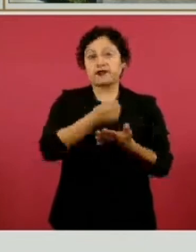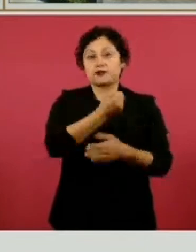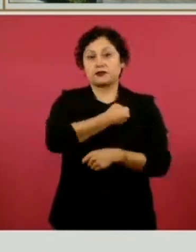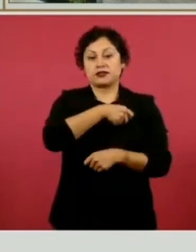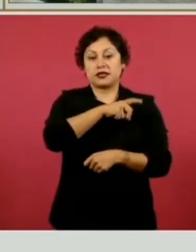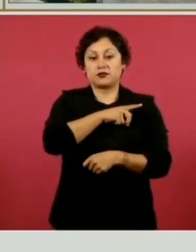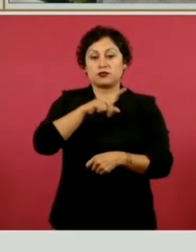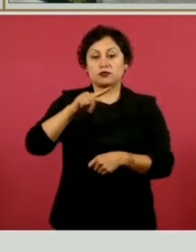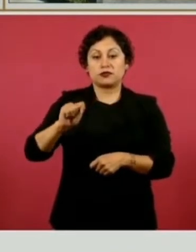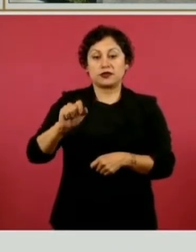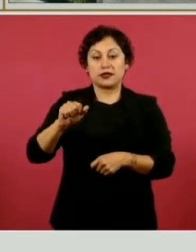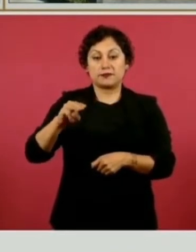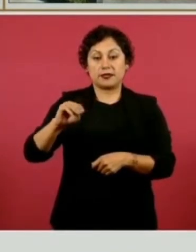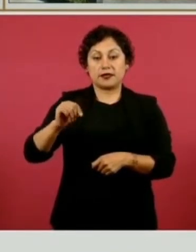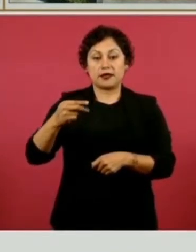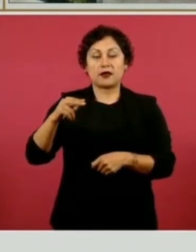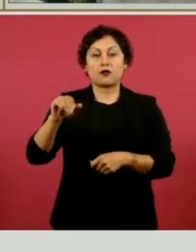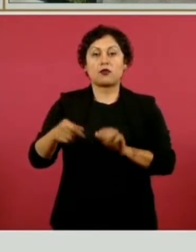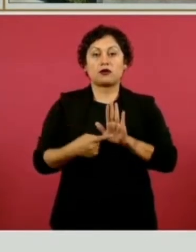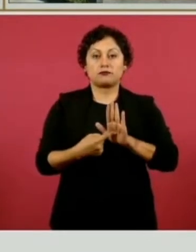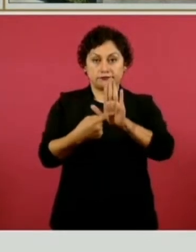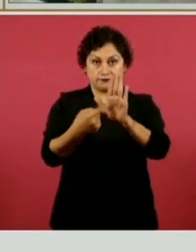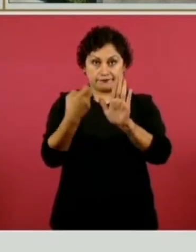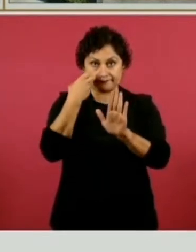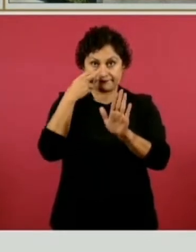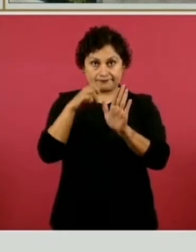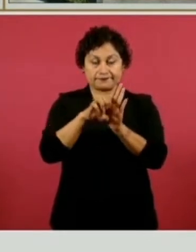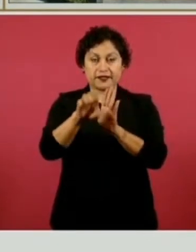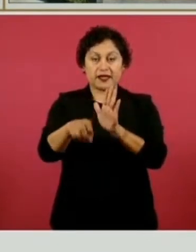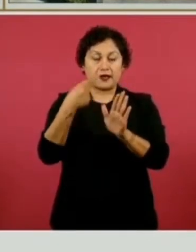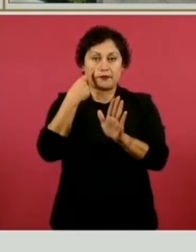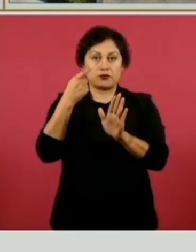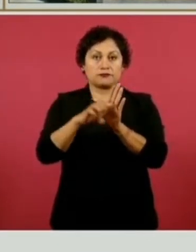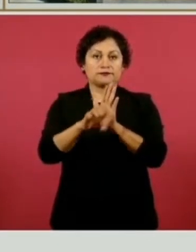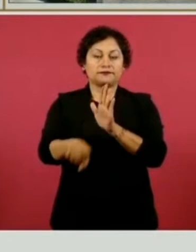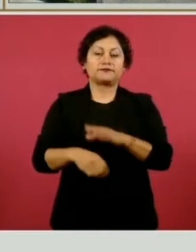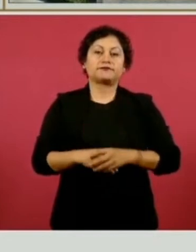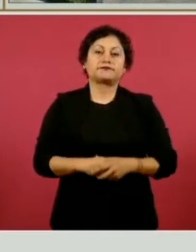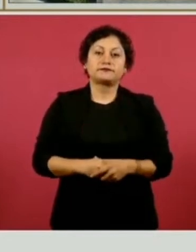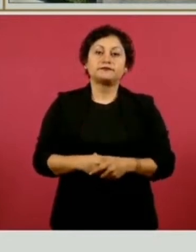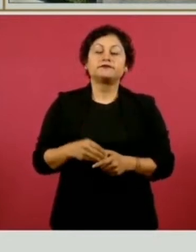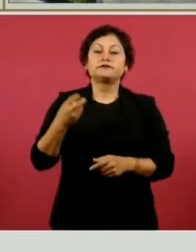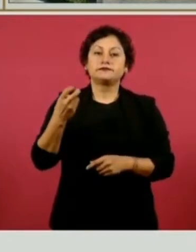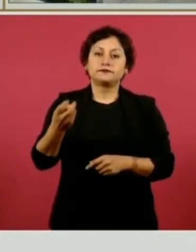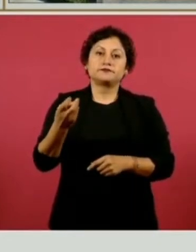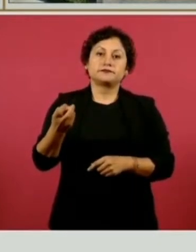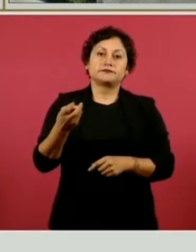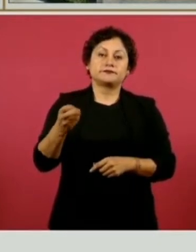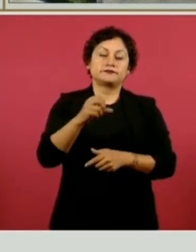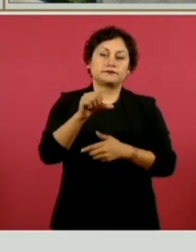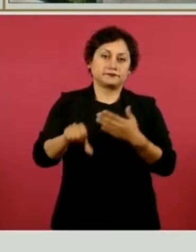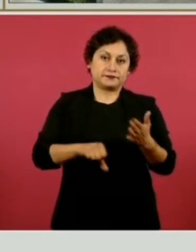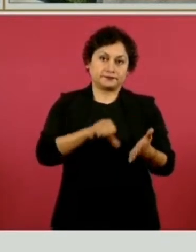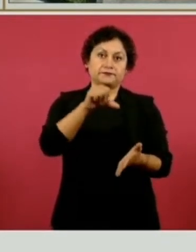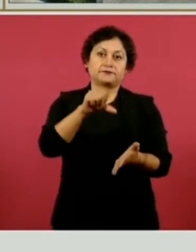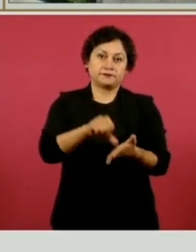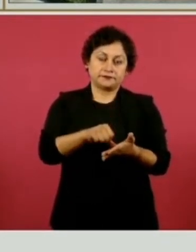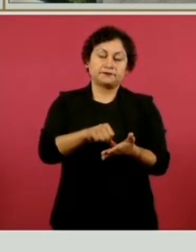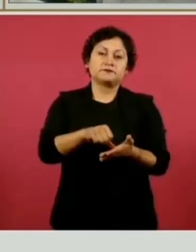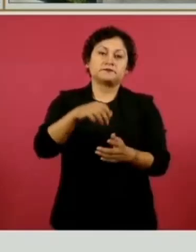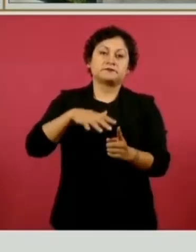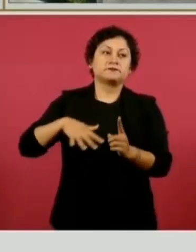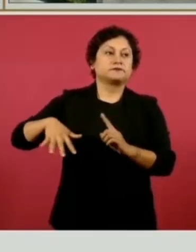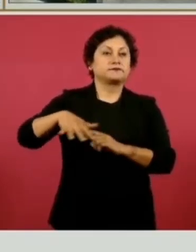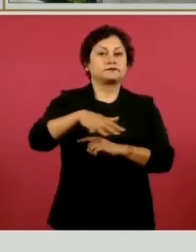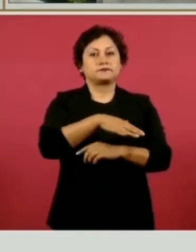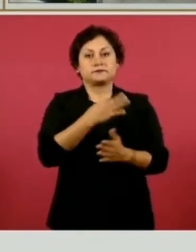como ejemplo de lo que están haciendo en La Clínica Es Nuestra, instalación de aire desacondicionado, sustitución de herrería.